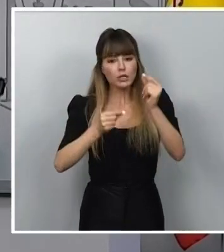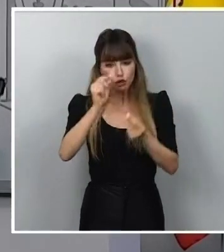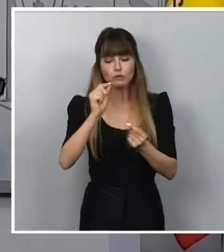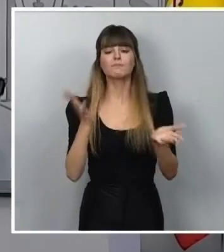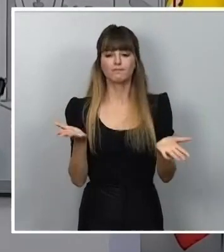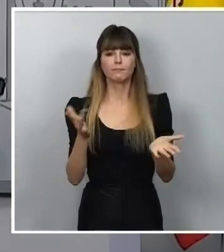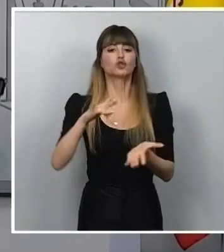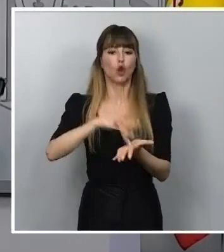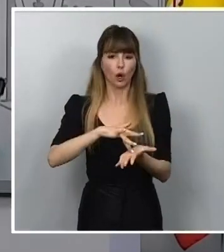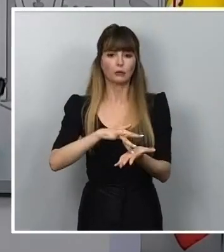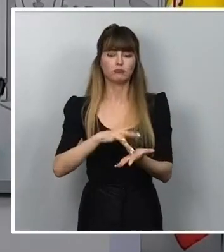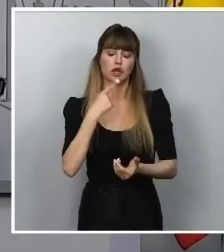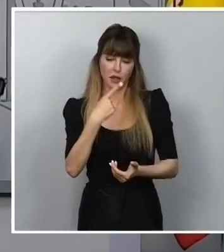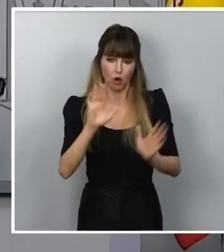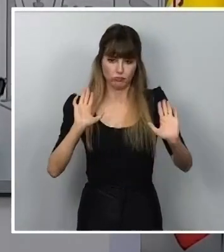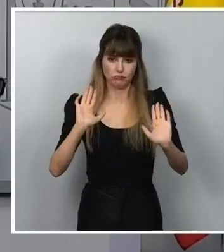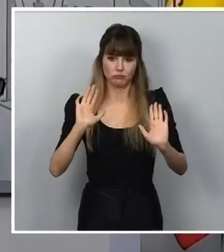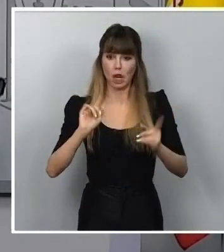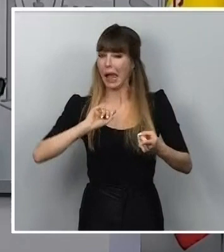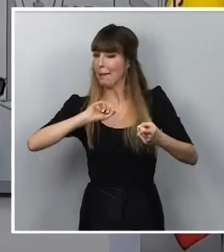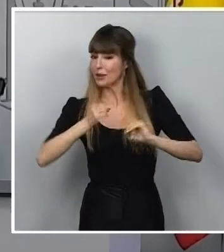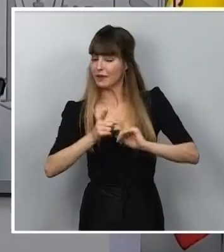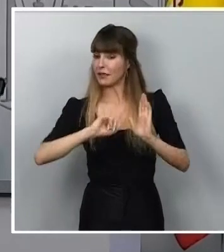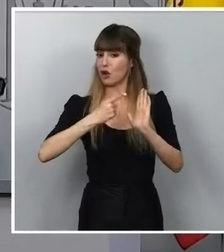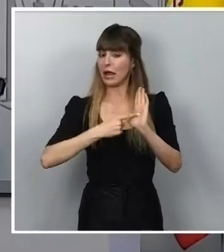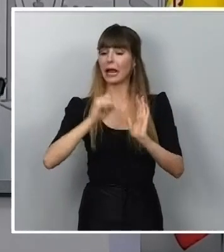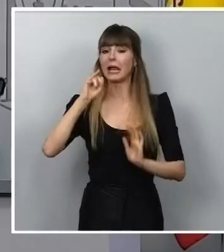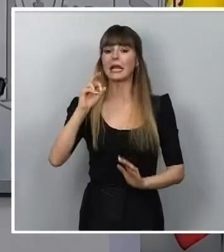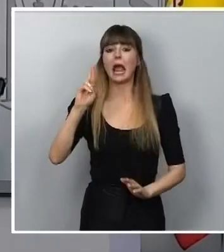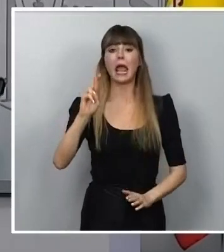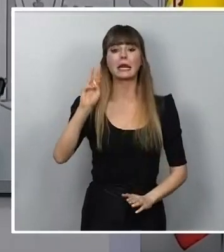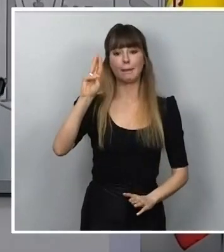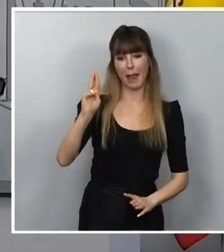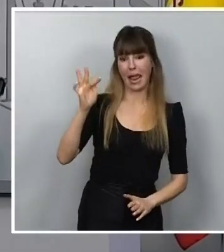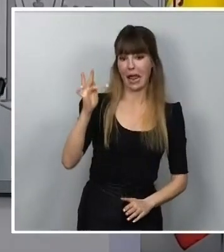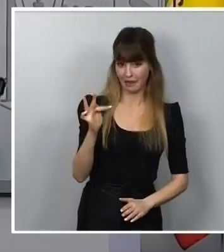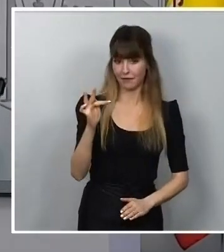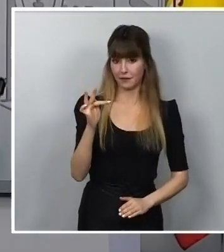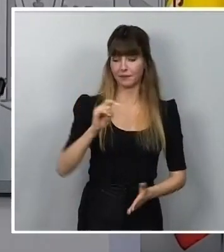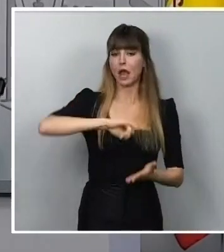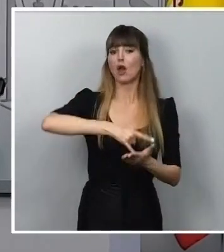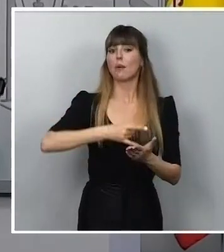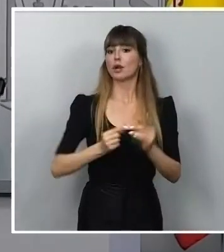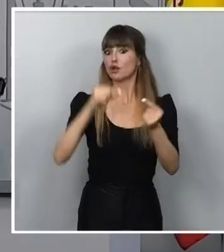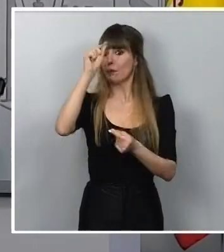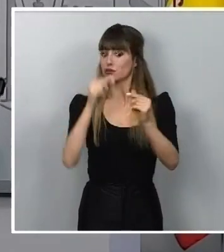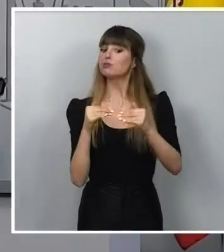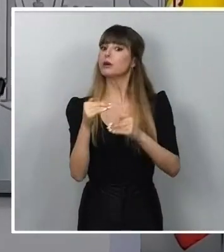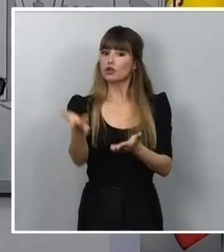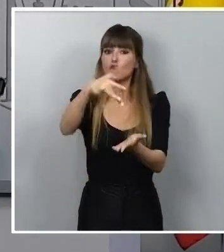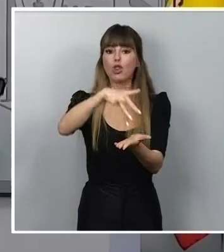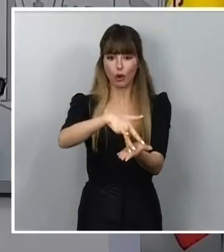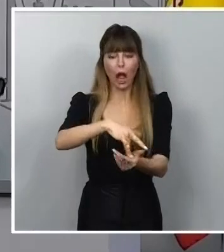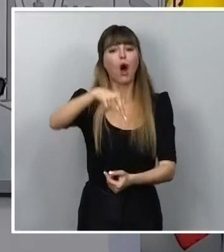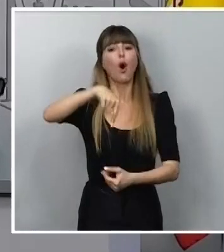digo, se lo adelanto, que esa modificación legal del IRPF se contemplará en el proyecto de presupuesto. Lo que